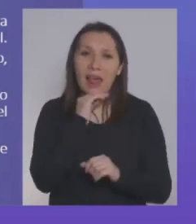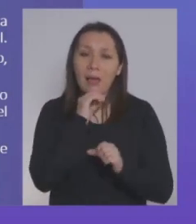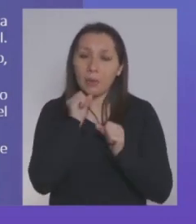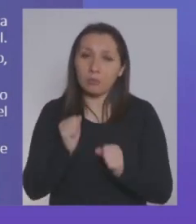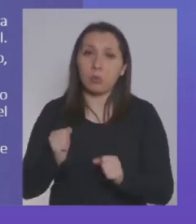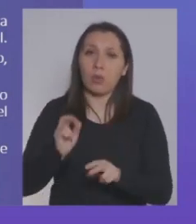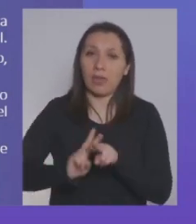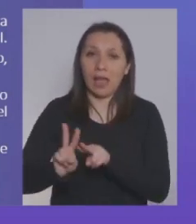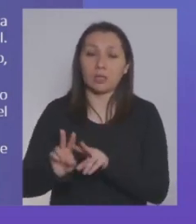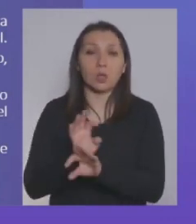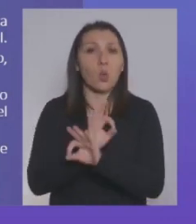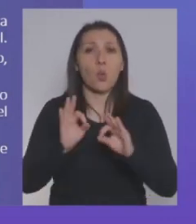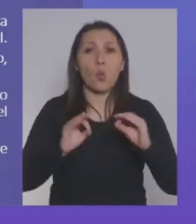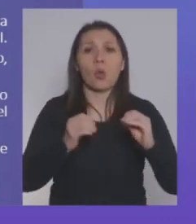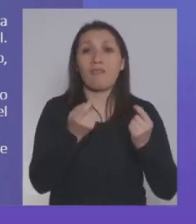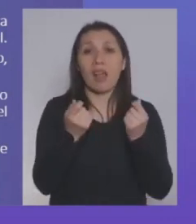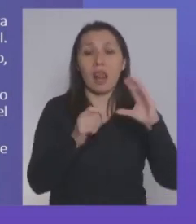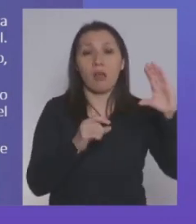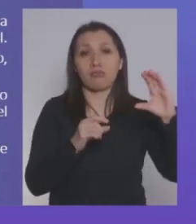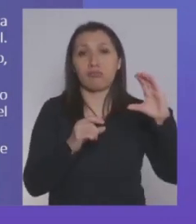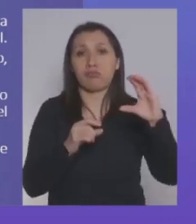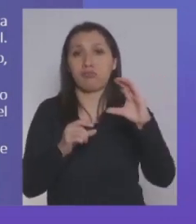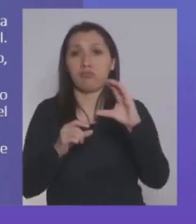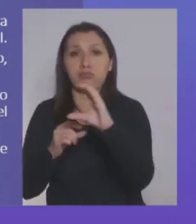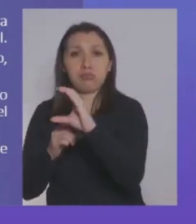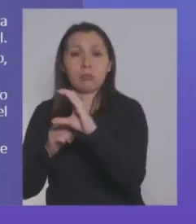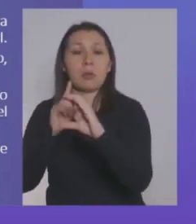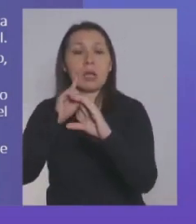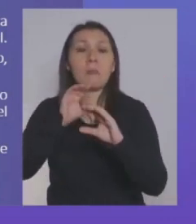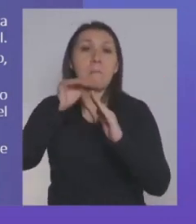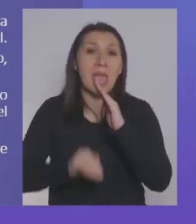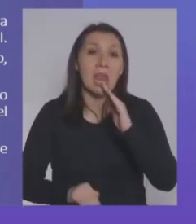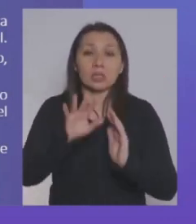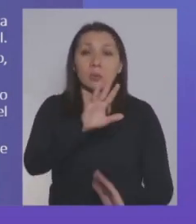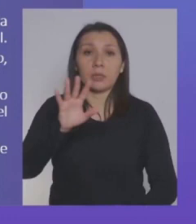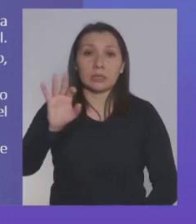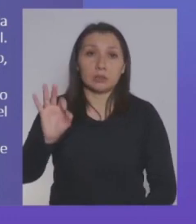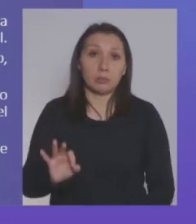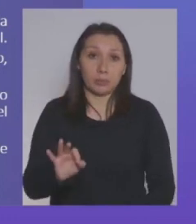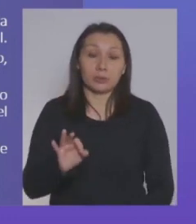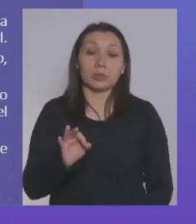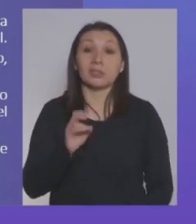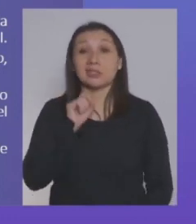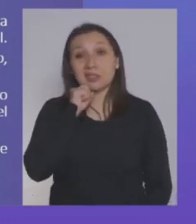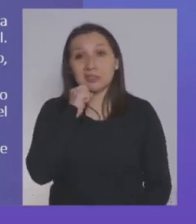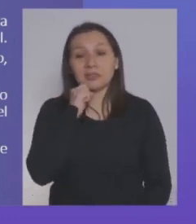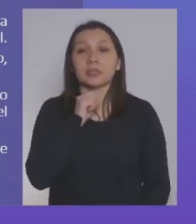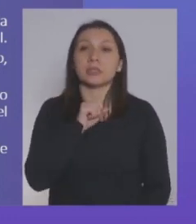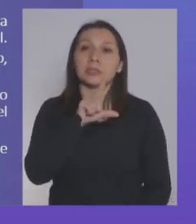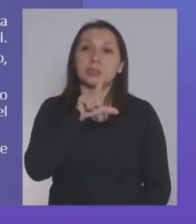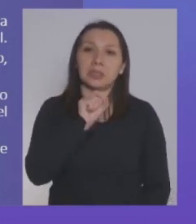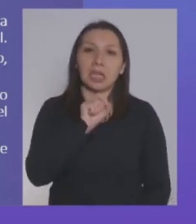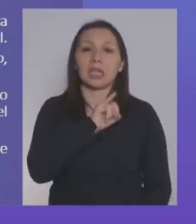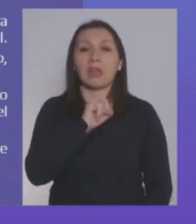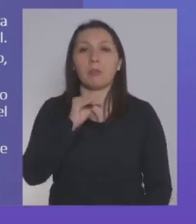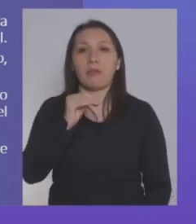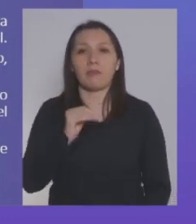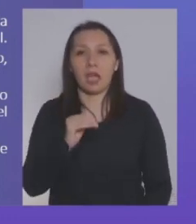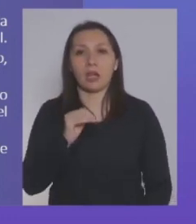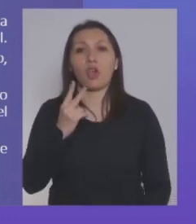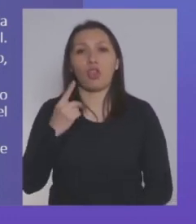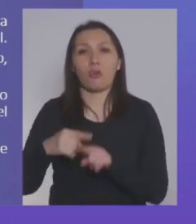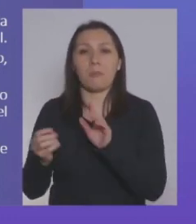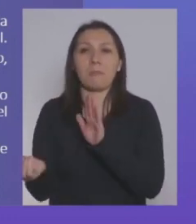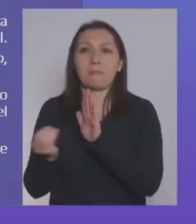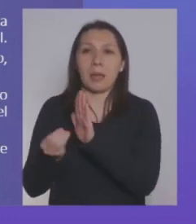posible y que nunca decaigan los giros más allá del 55%, los primeros cinco giros, y luego entonces agregar dos giros